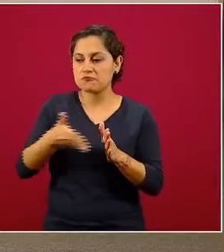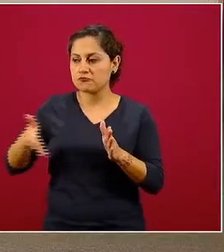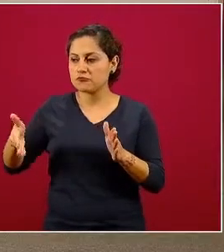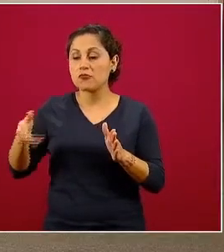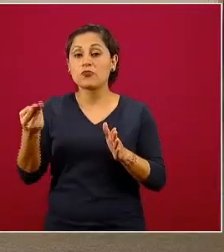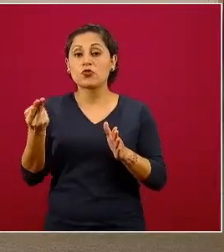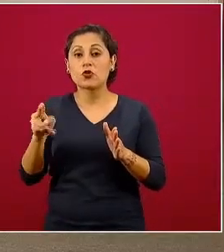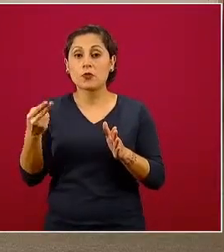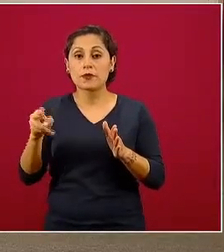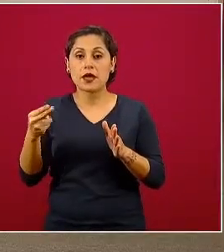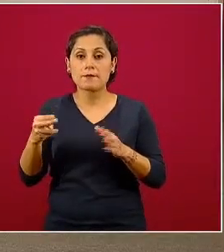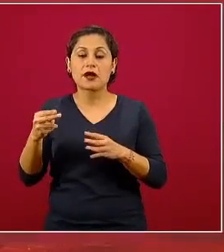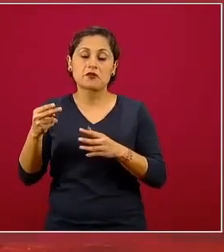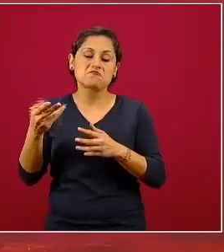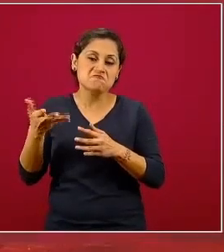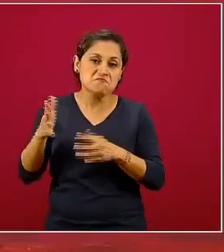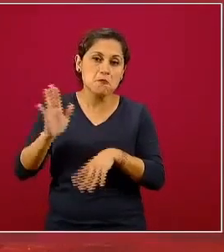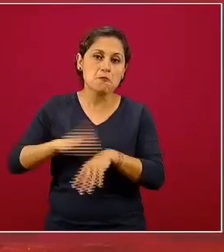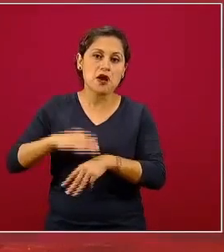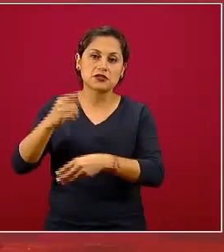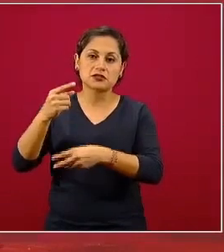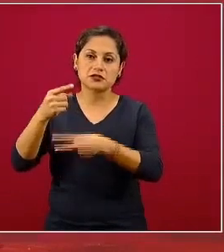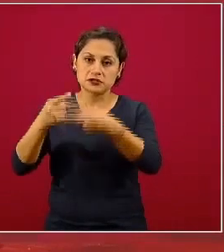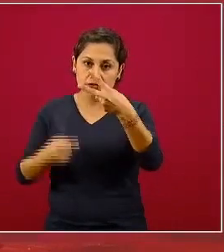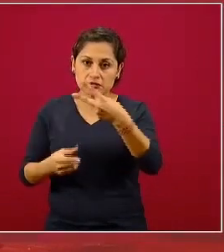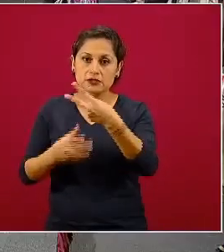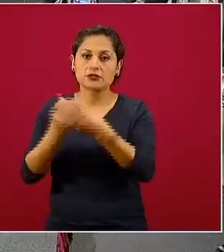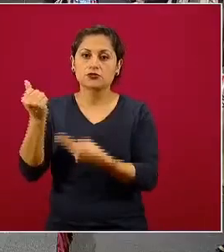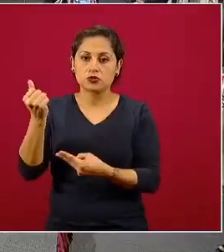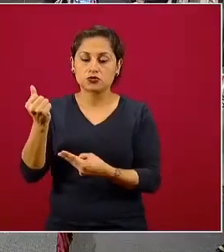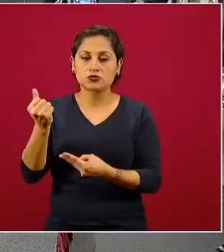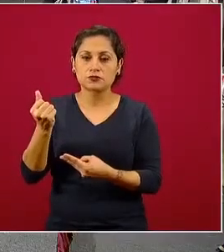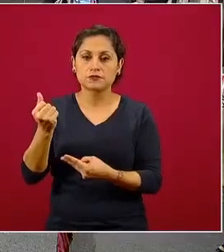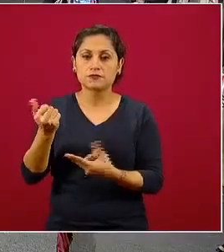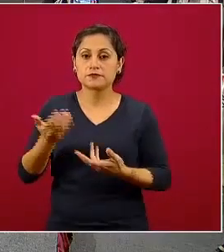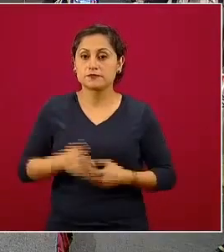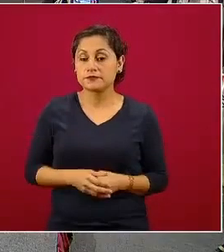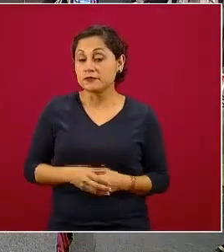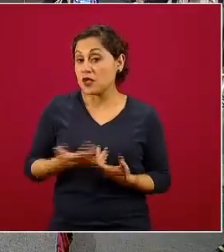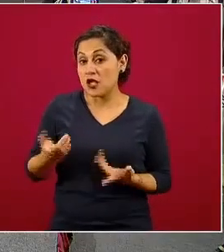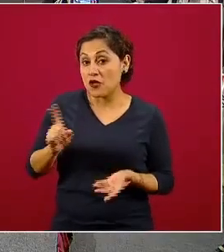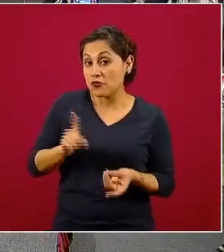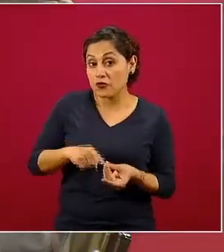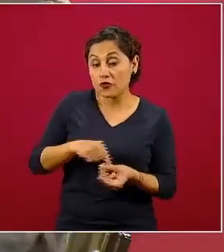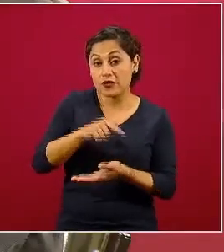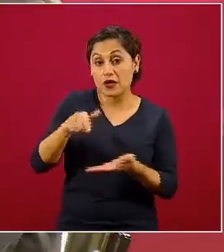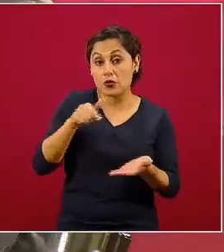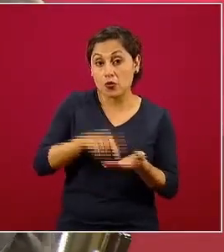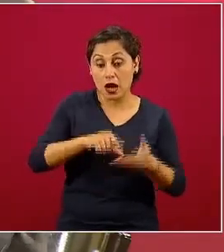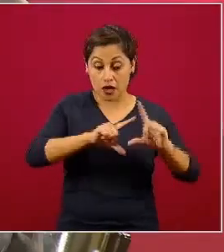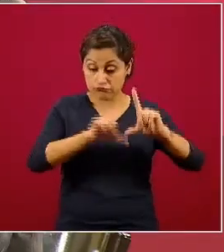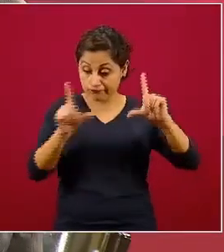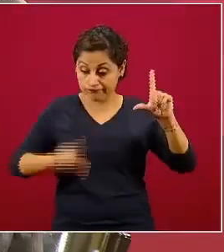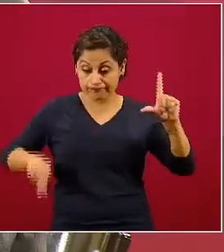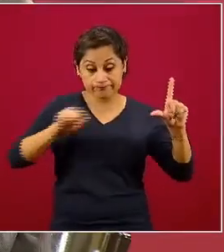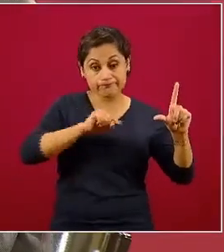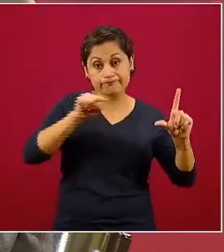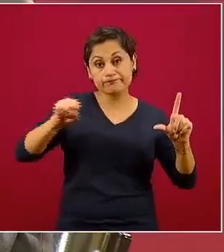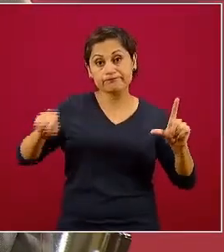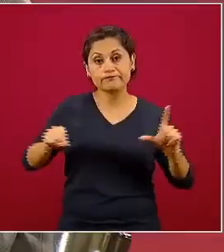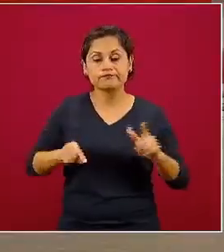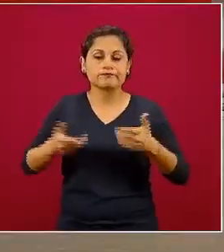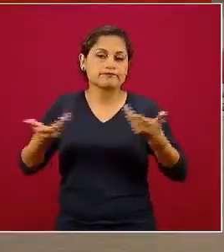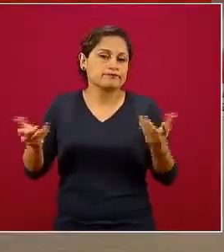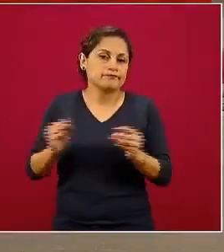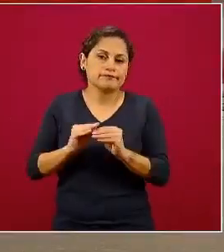donde hay el mayor entrecruzamiento de las dos enfermedades. Respecto a la geografía, la distribución territorial, prácticamente todo el